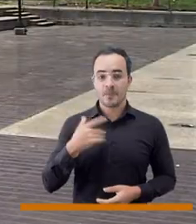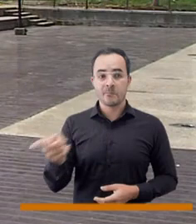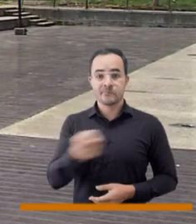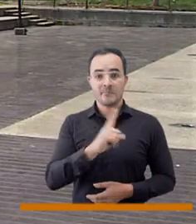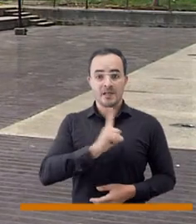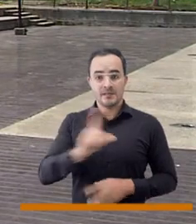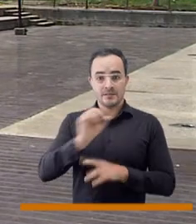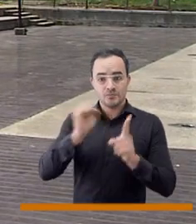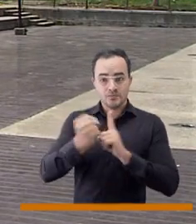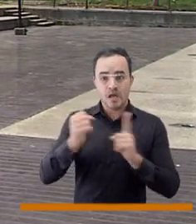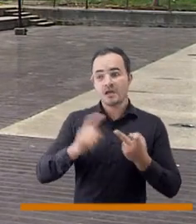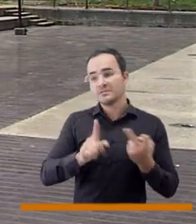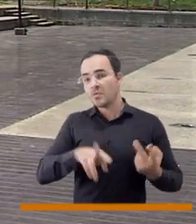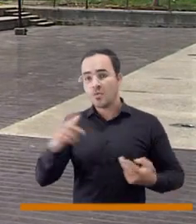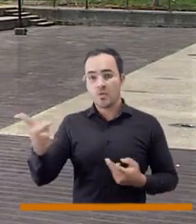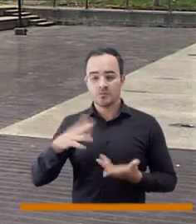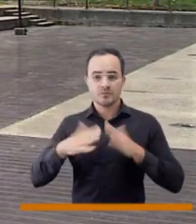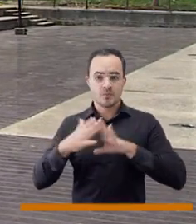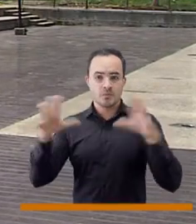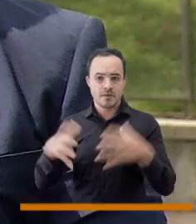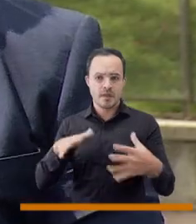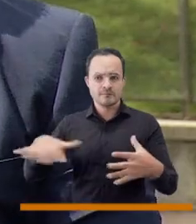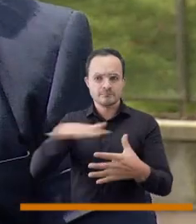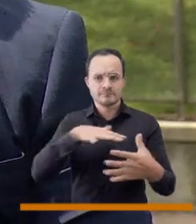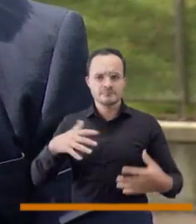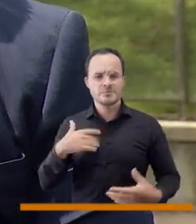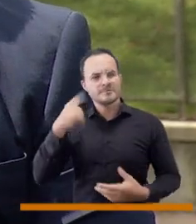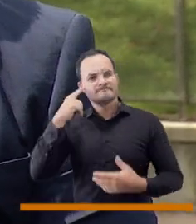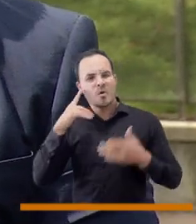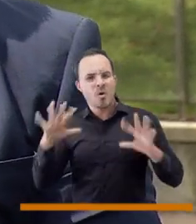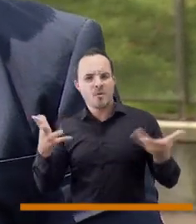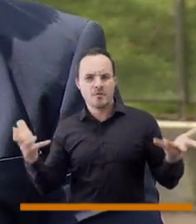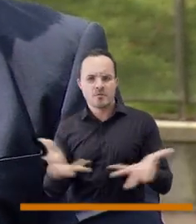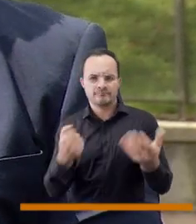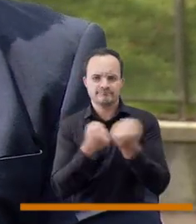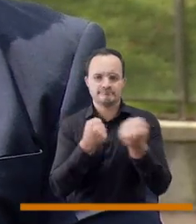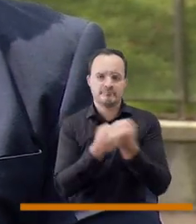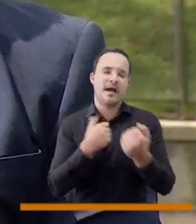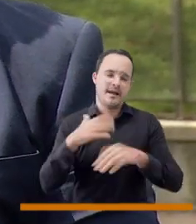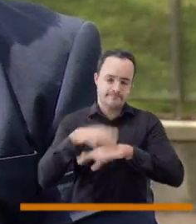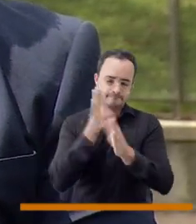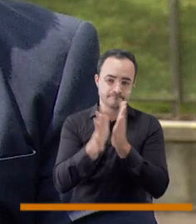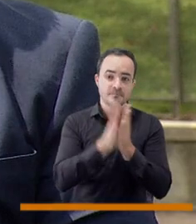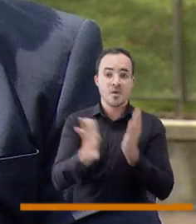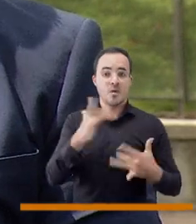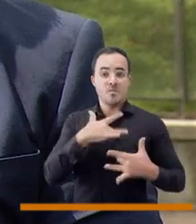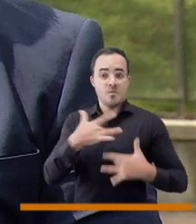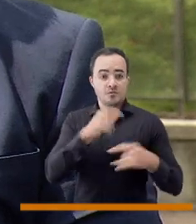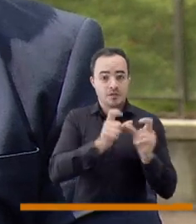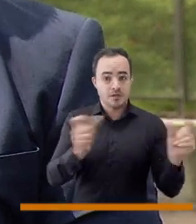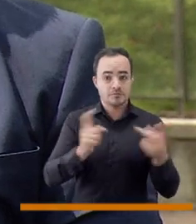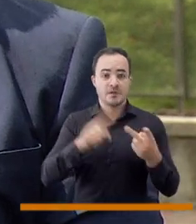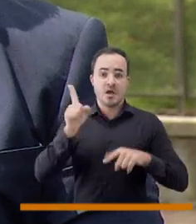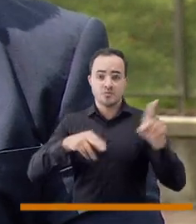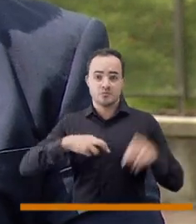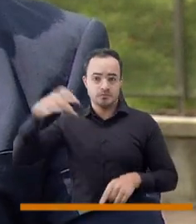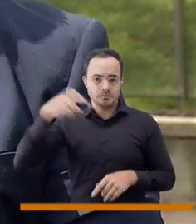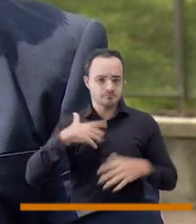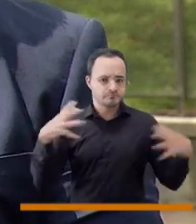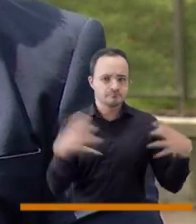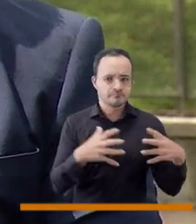se hace? Bueno, en los momentos que los líderes sociales y la comunidad nos solicita ese acompañamiento, los voluntarios,